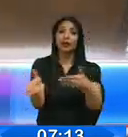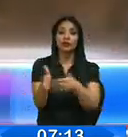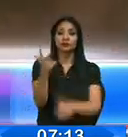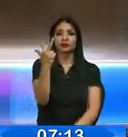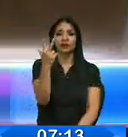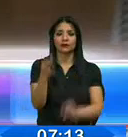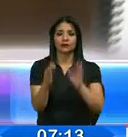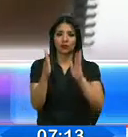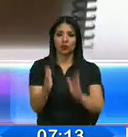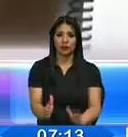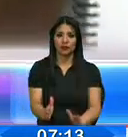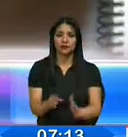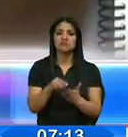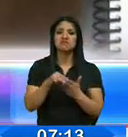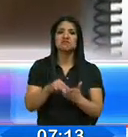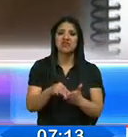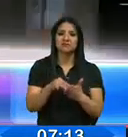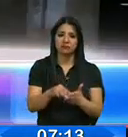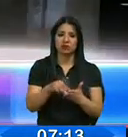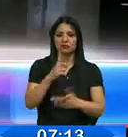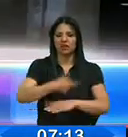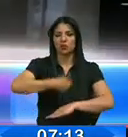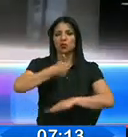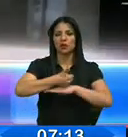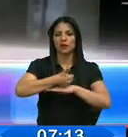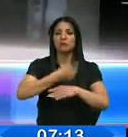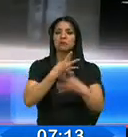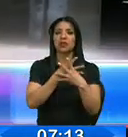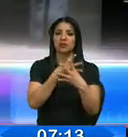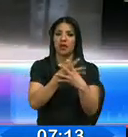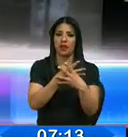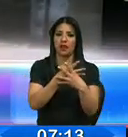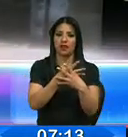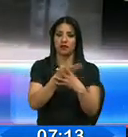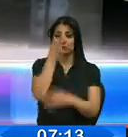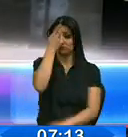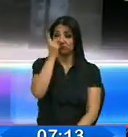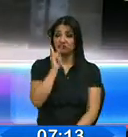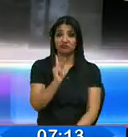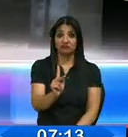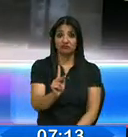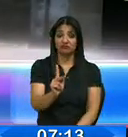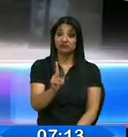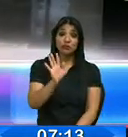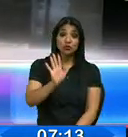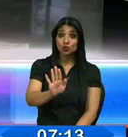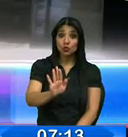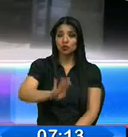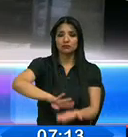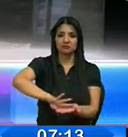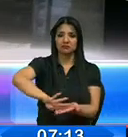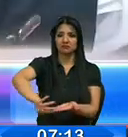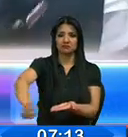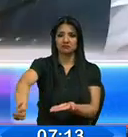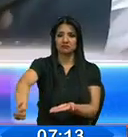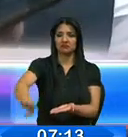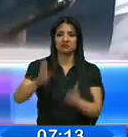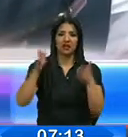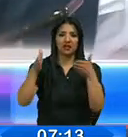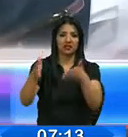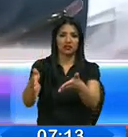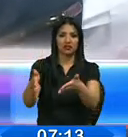jueces, miembros del Tribunal Penal, quienes habrían declarado el abandono de esa entidad como acusadores